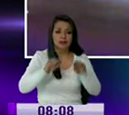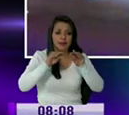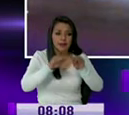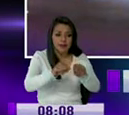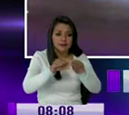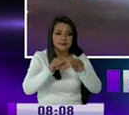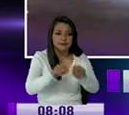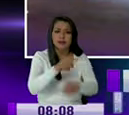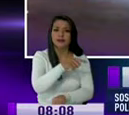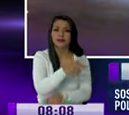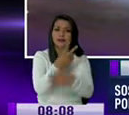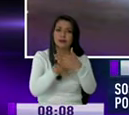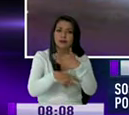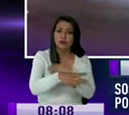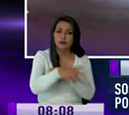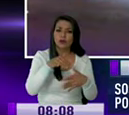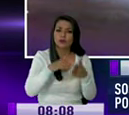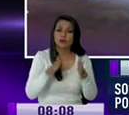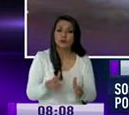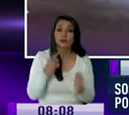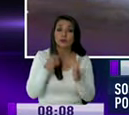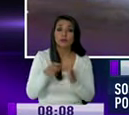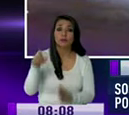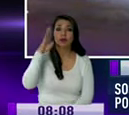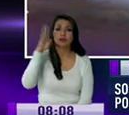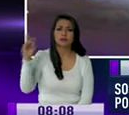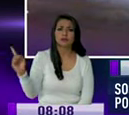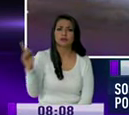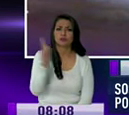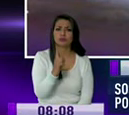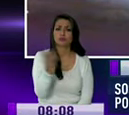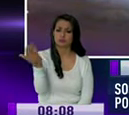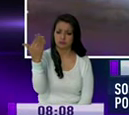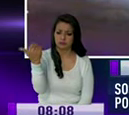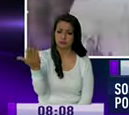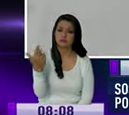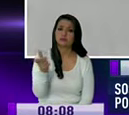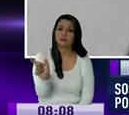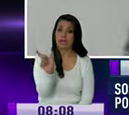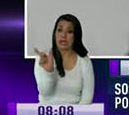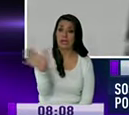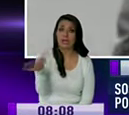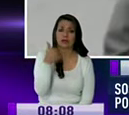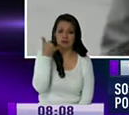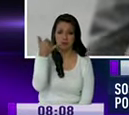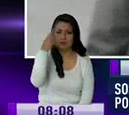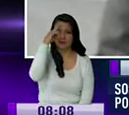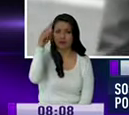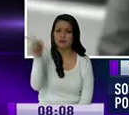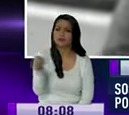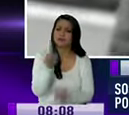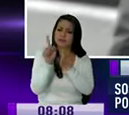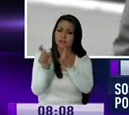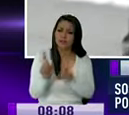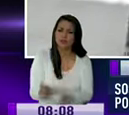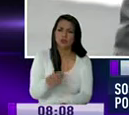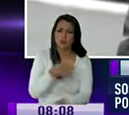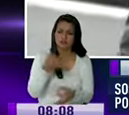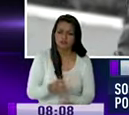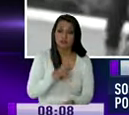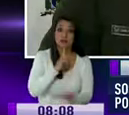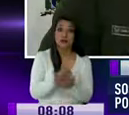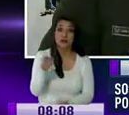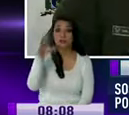aparece algún policía, supuestamente policía, pídale el documento y dame a la policía y averigüe, constate si